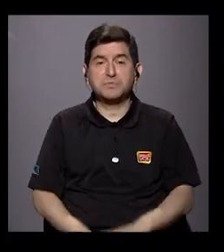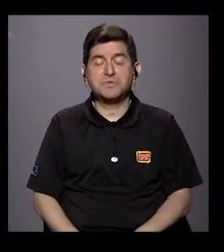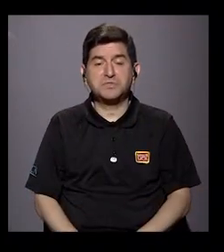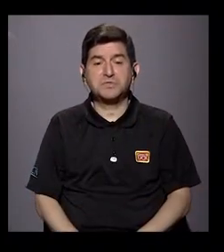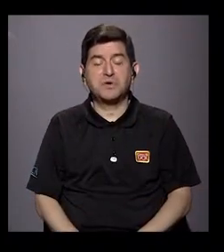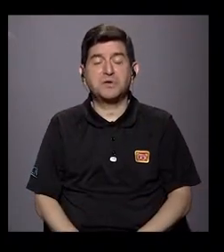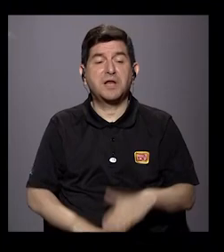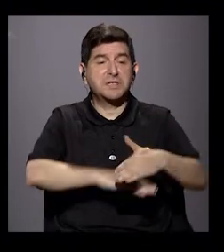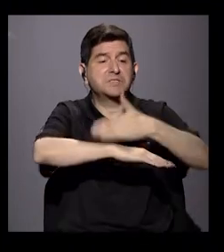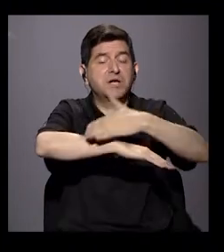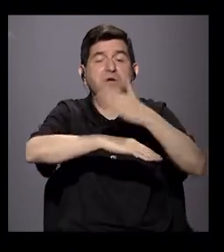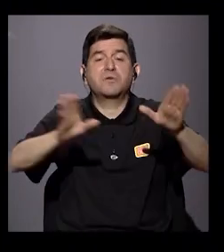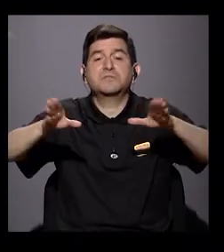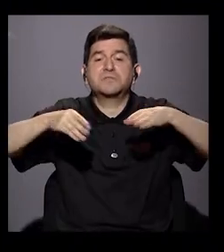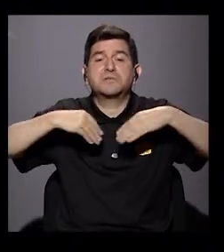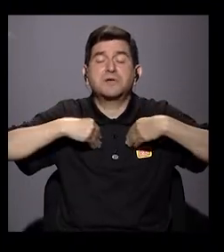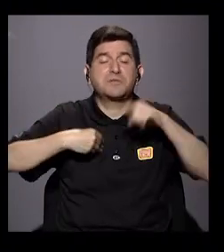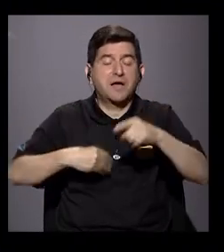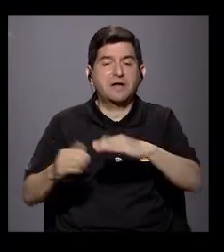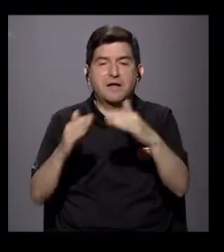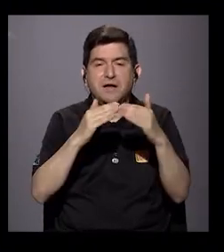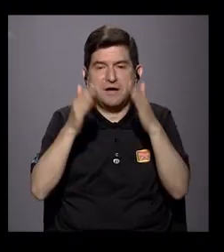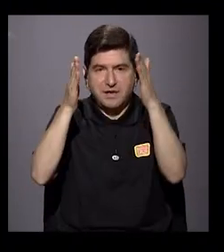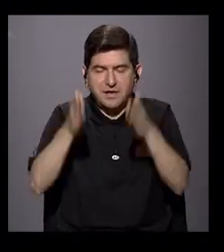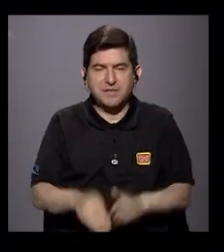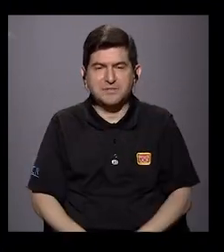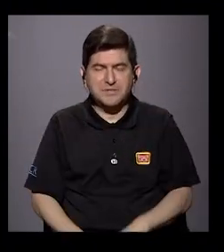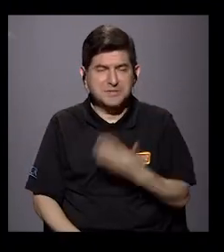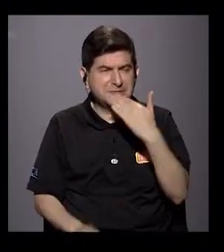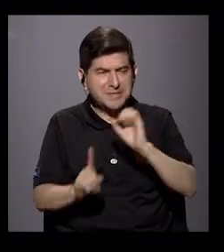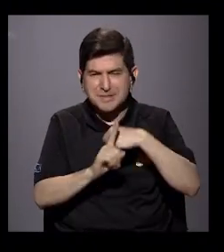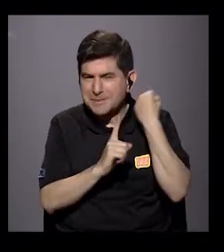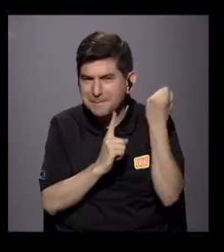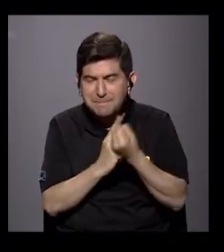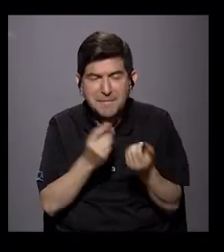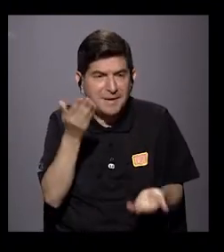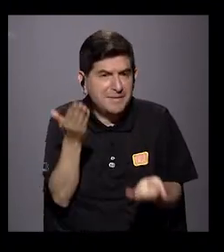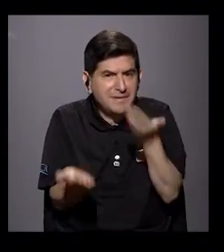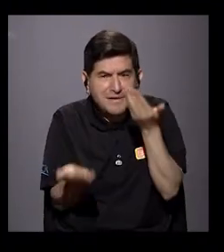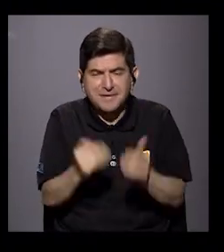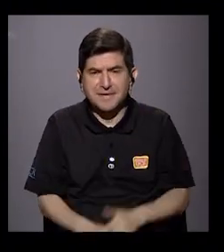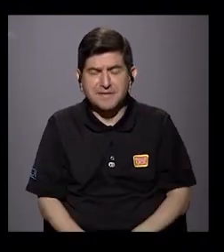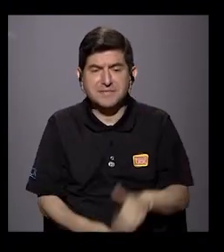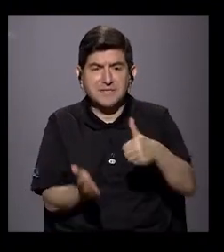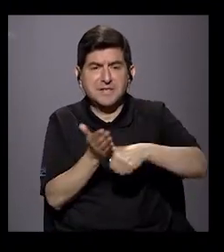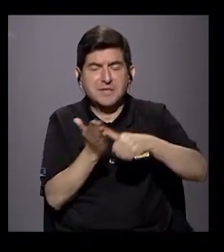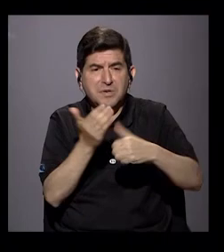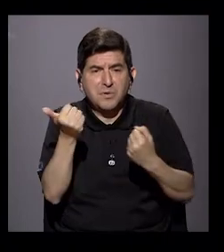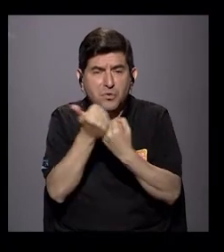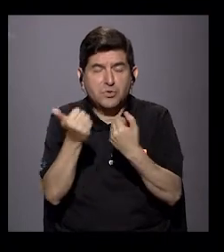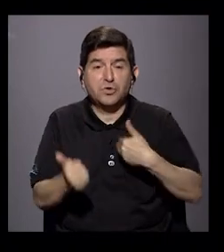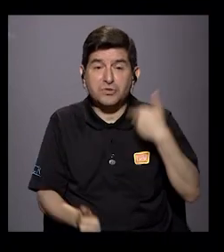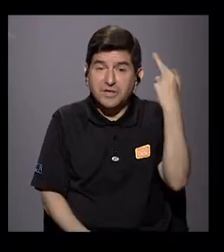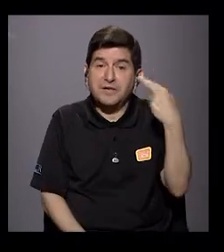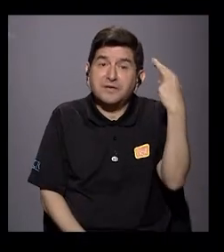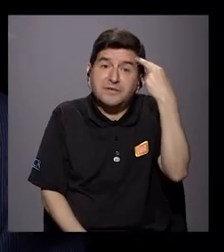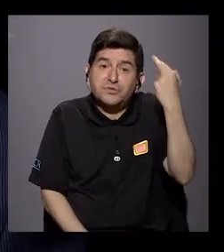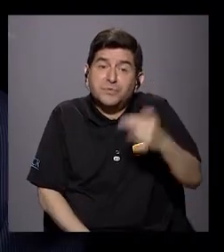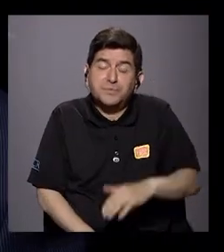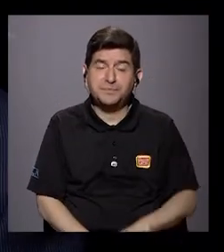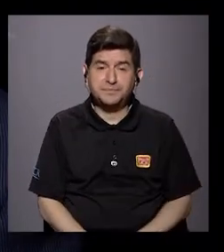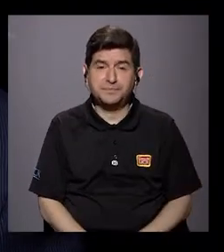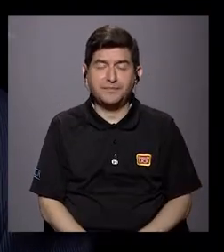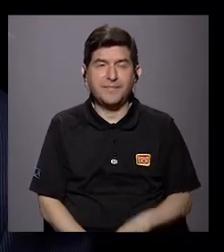acogiendo en las costas a esa ciudadanía que la pasa mal y que de repente cuando votan por ellos tienen una razón de ser.